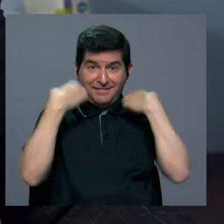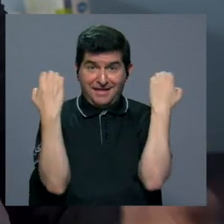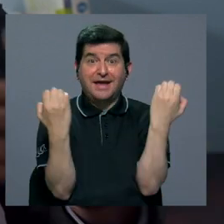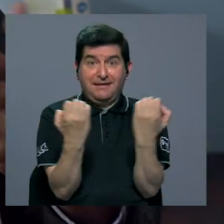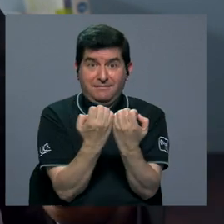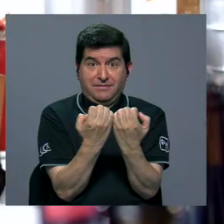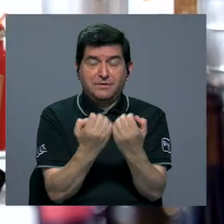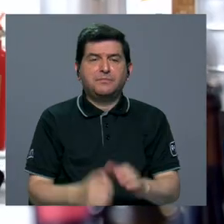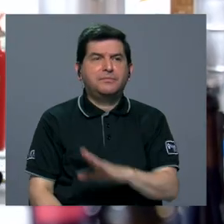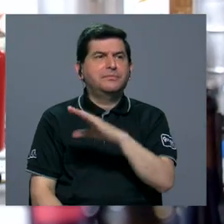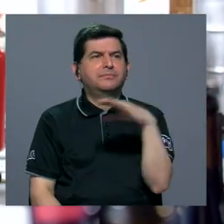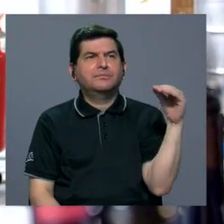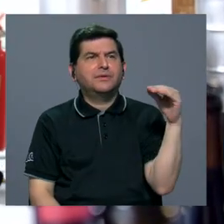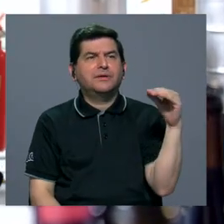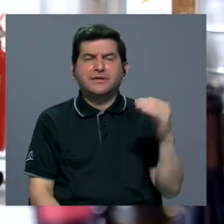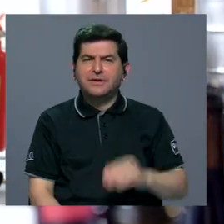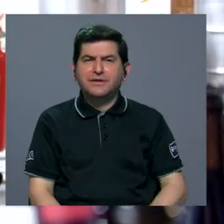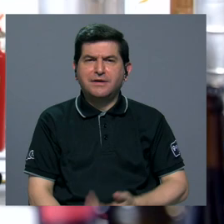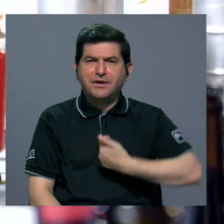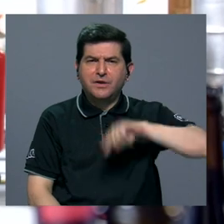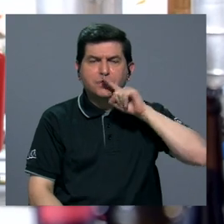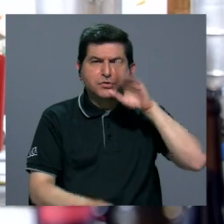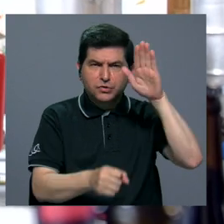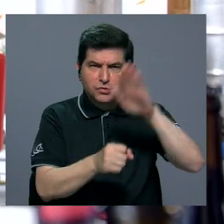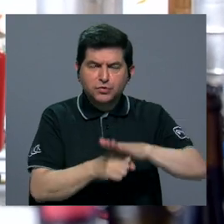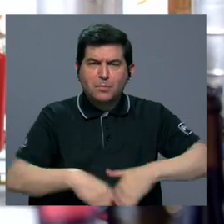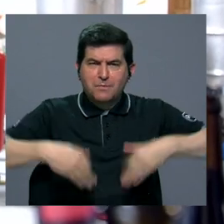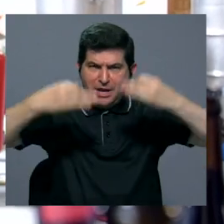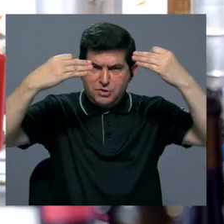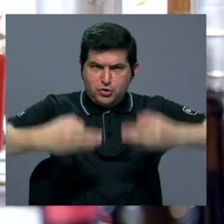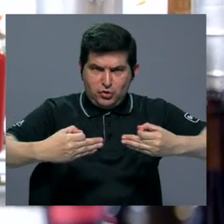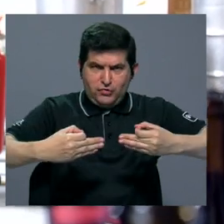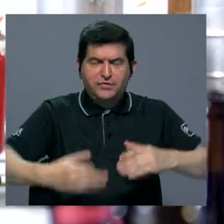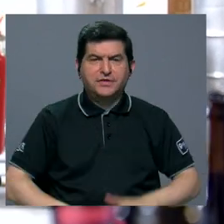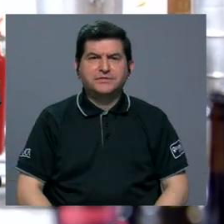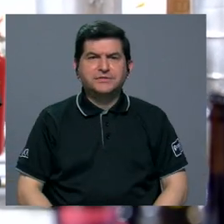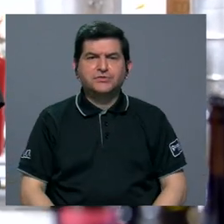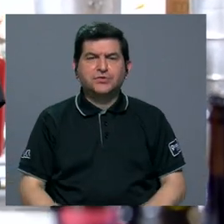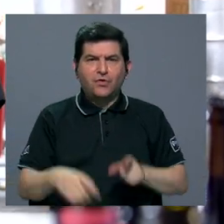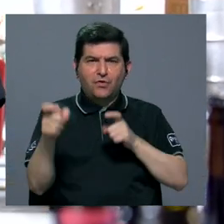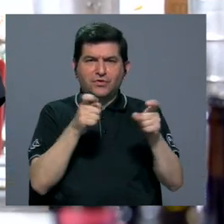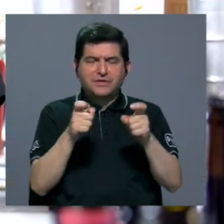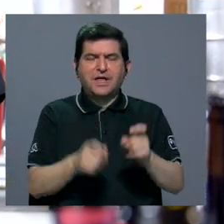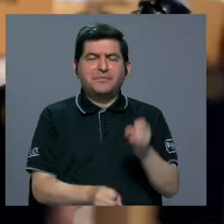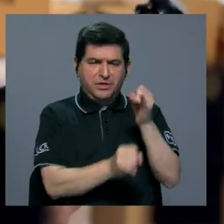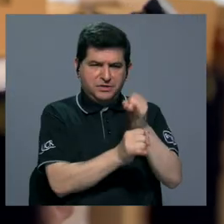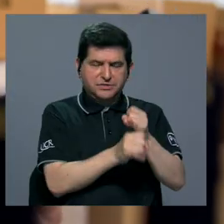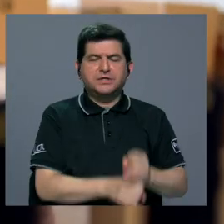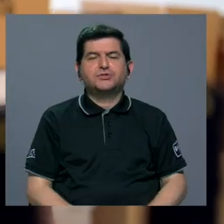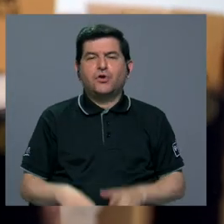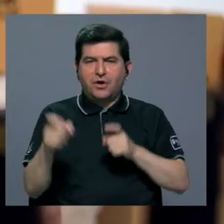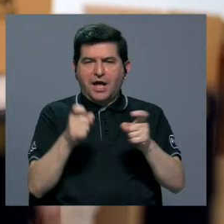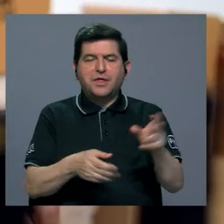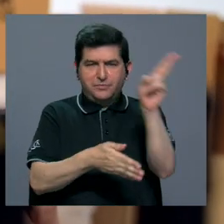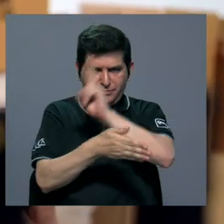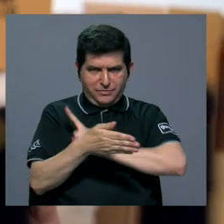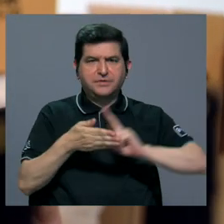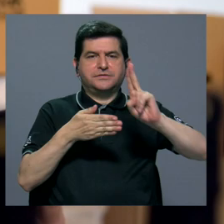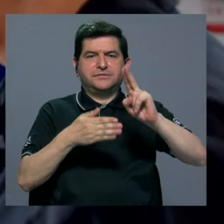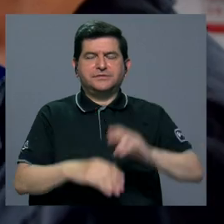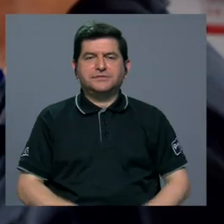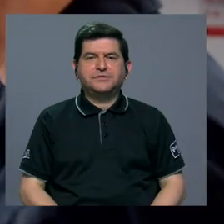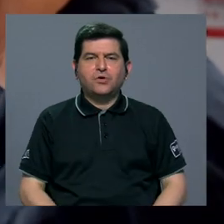siguiendo a las directrices de la administración institucional, de la administración universitaria, de